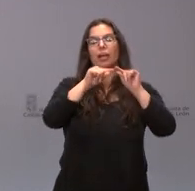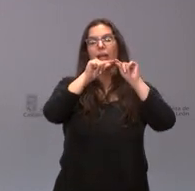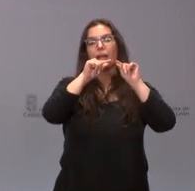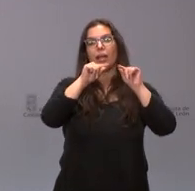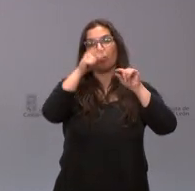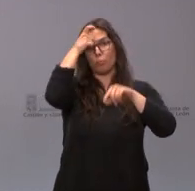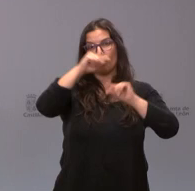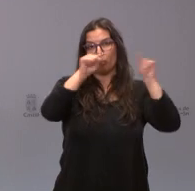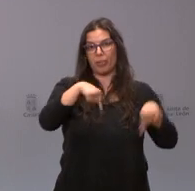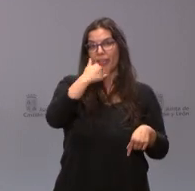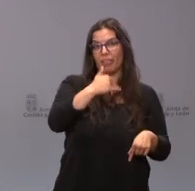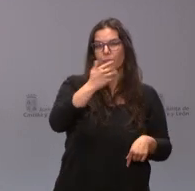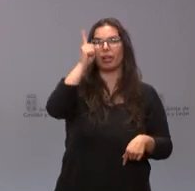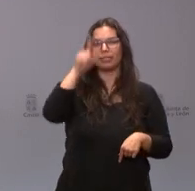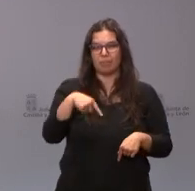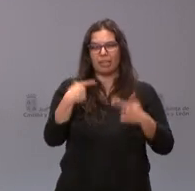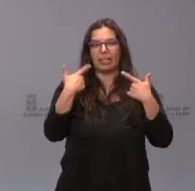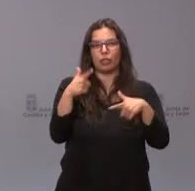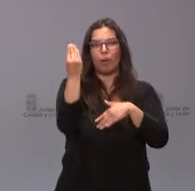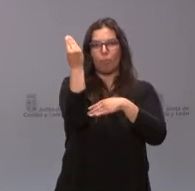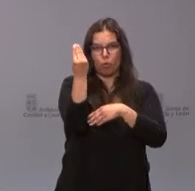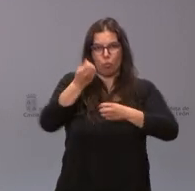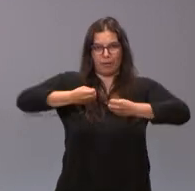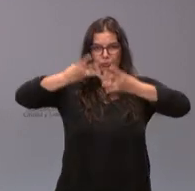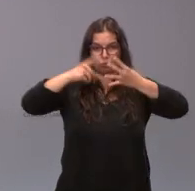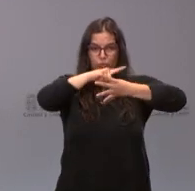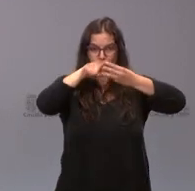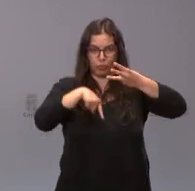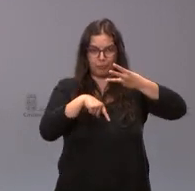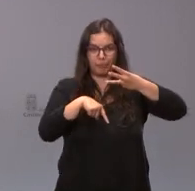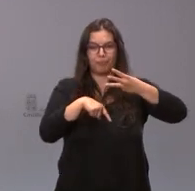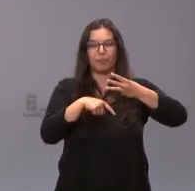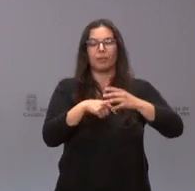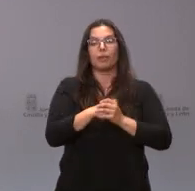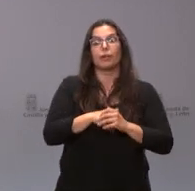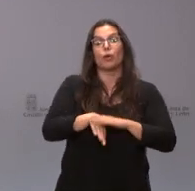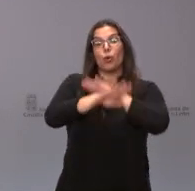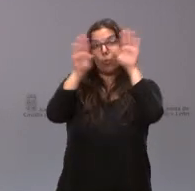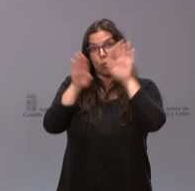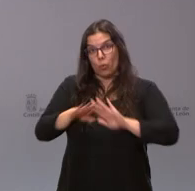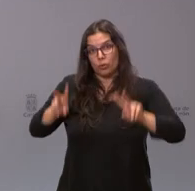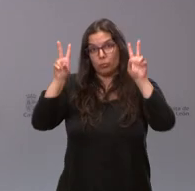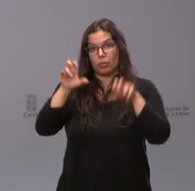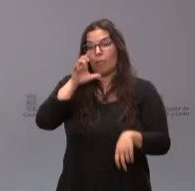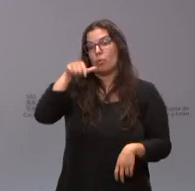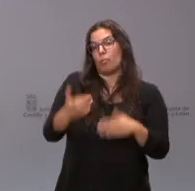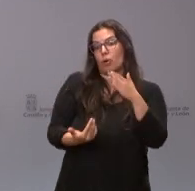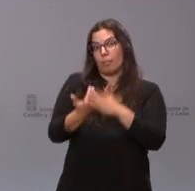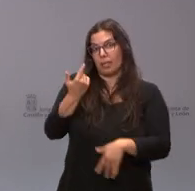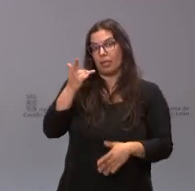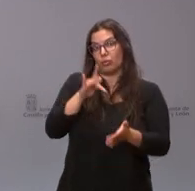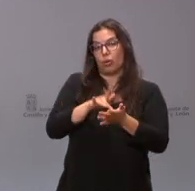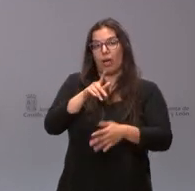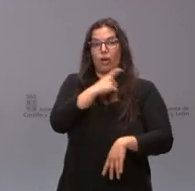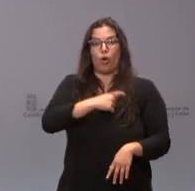también con categoría de monumento. Una última cuestión, dado que esta mañana hemos tenido la comisión delegada, le